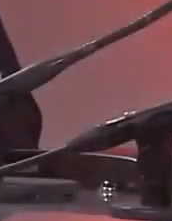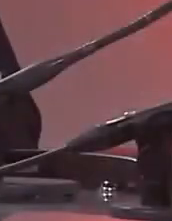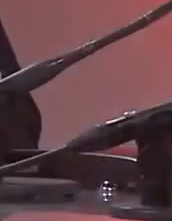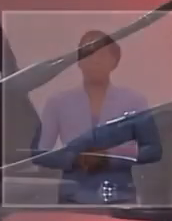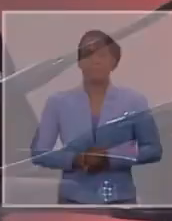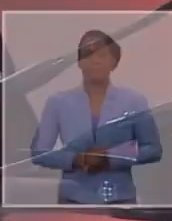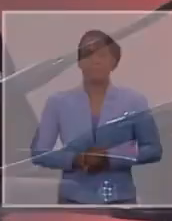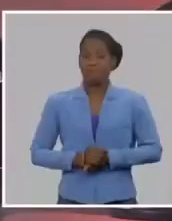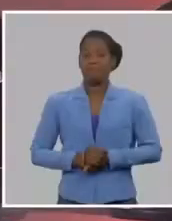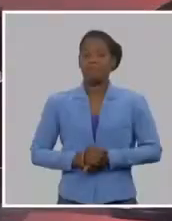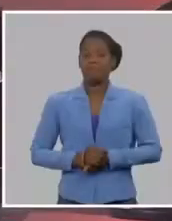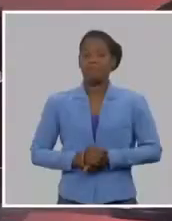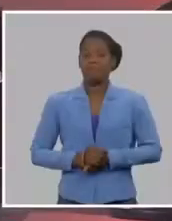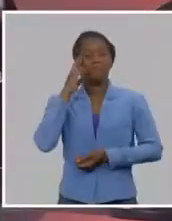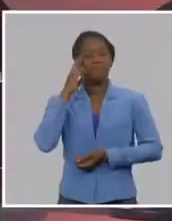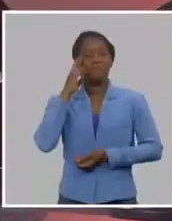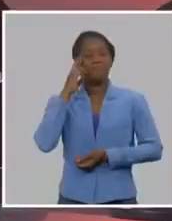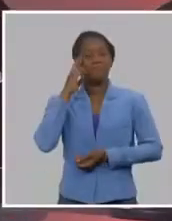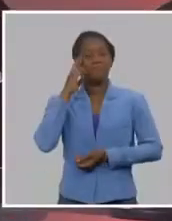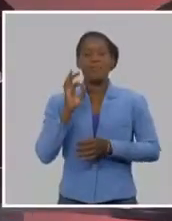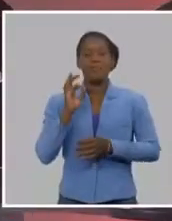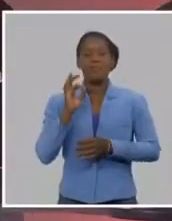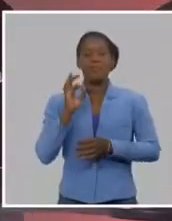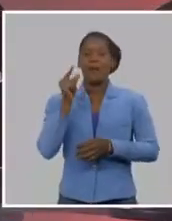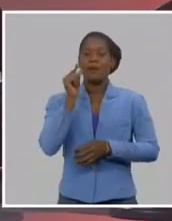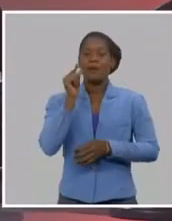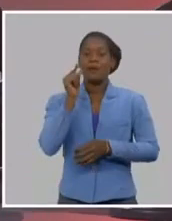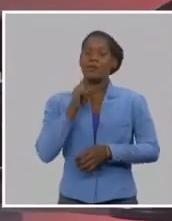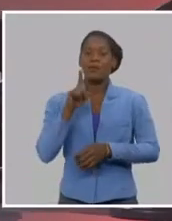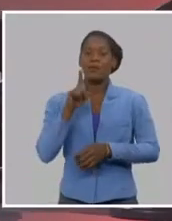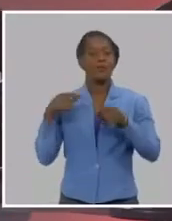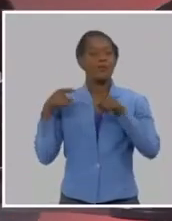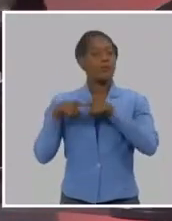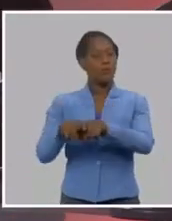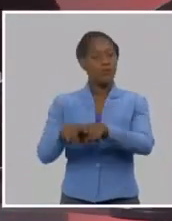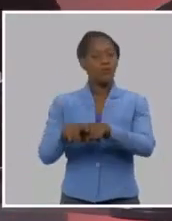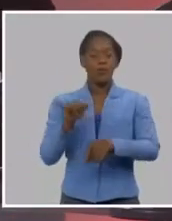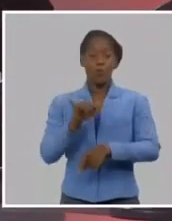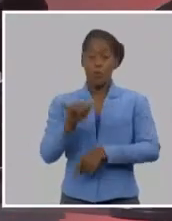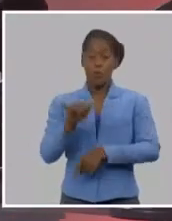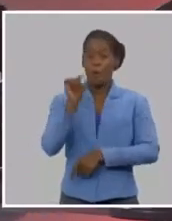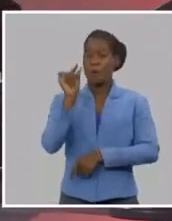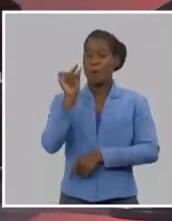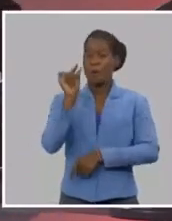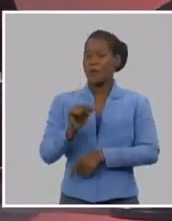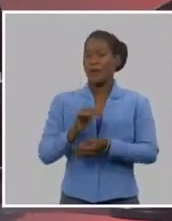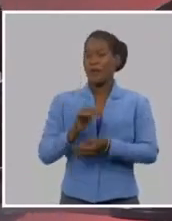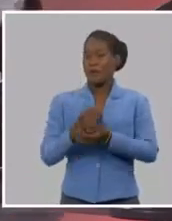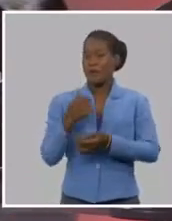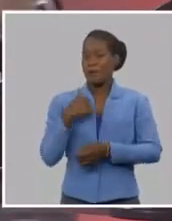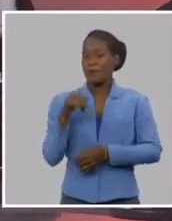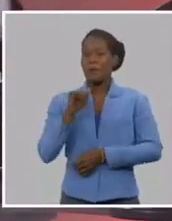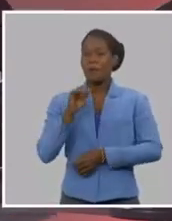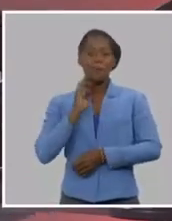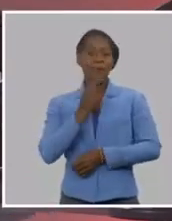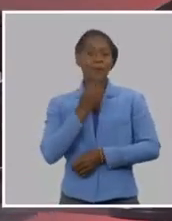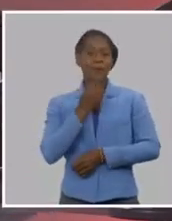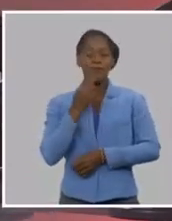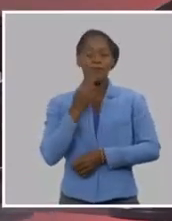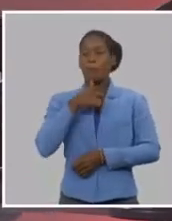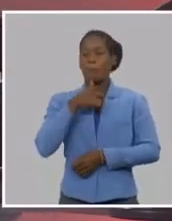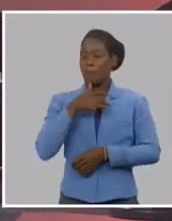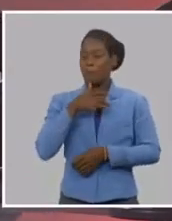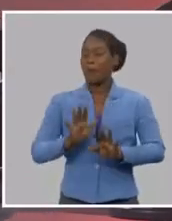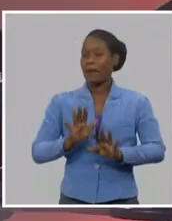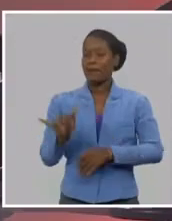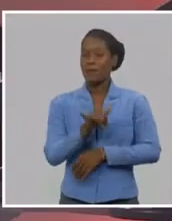Bueno, ese me recuerda a alguien más cercano, alguien que era como Martí capaz de atrapar y de también transformar.